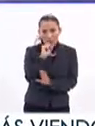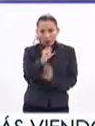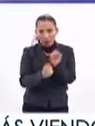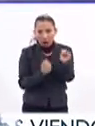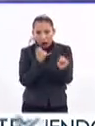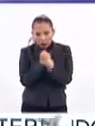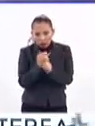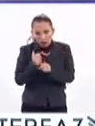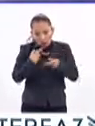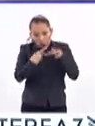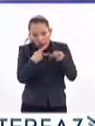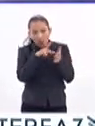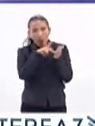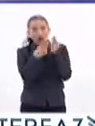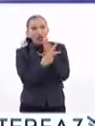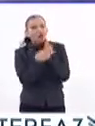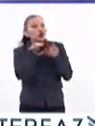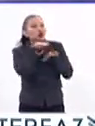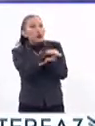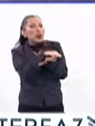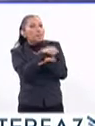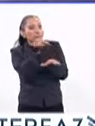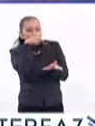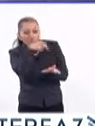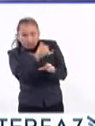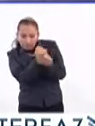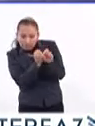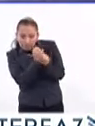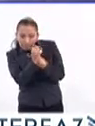años ha estado realizando proyectos relacionados